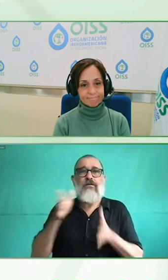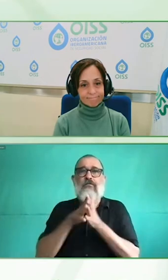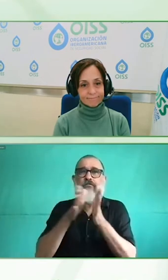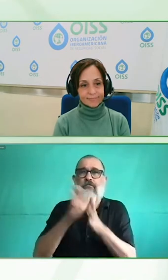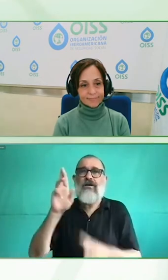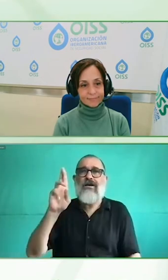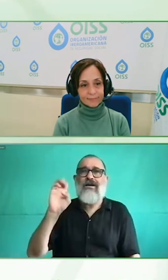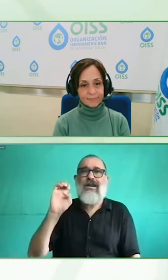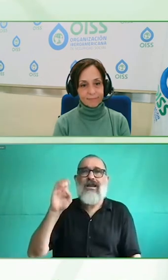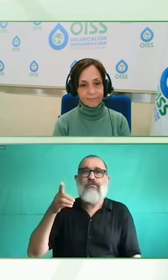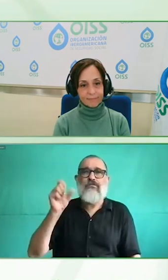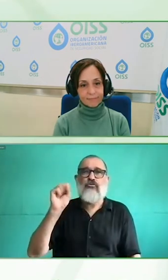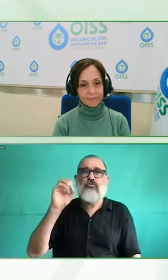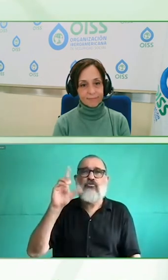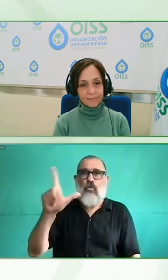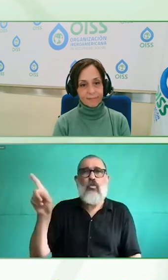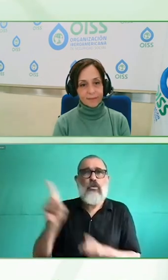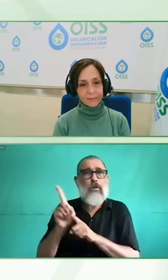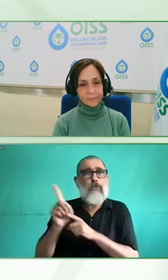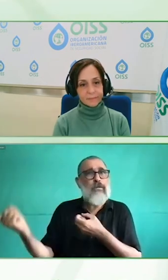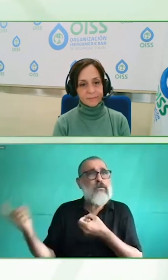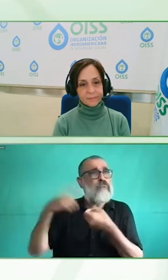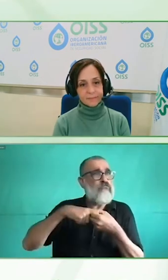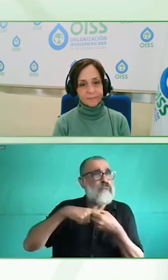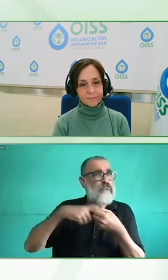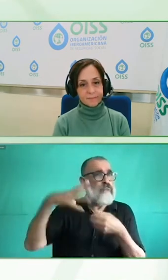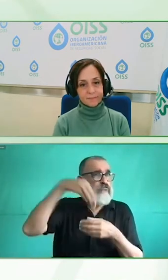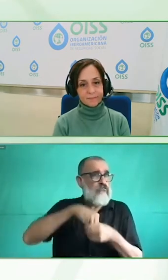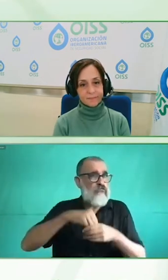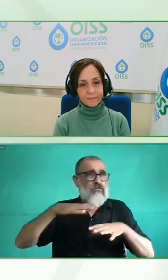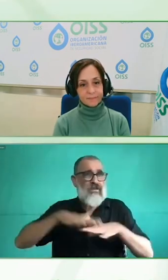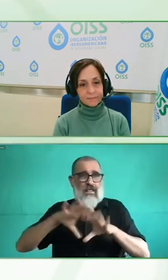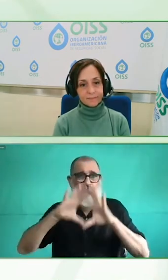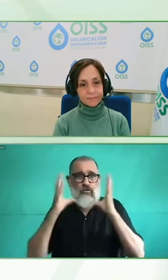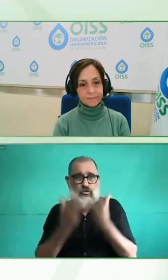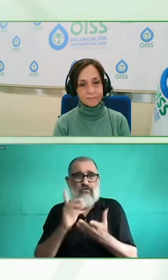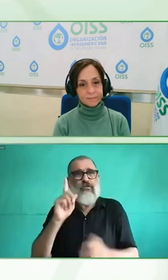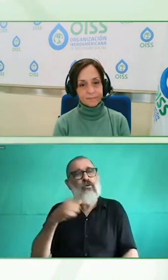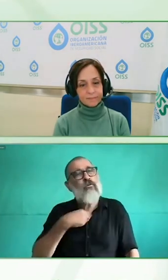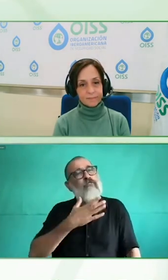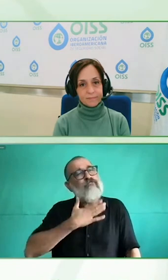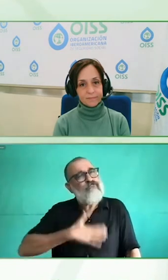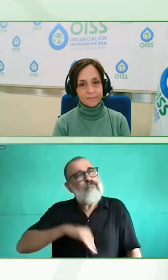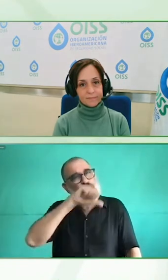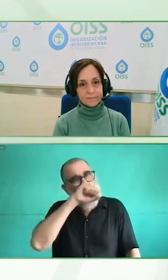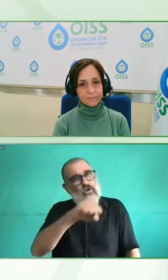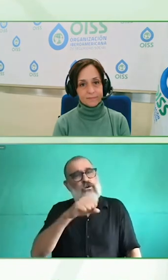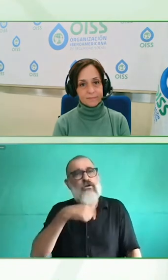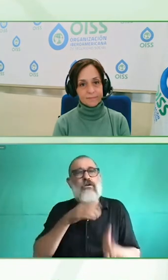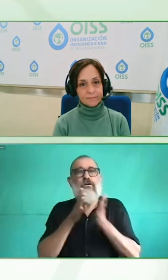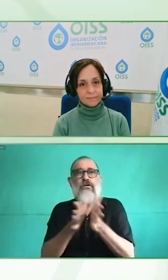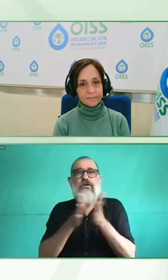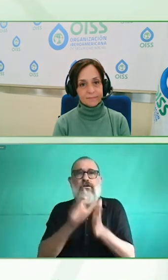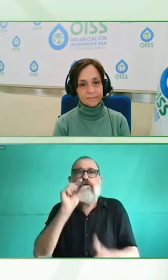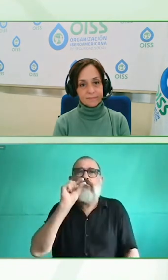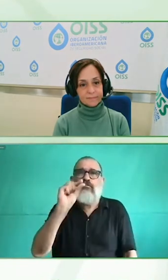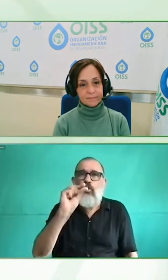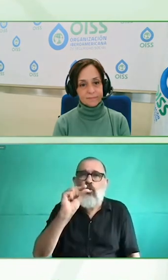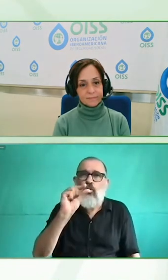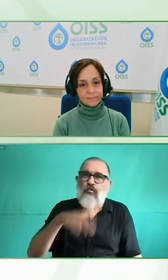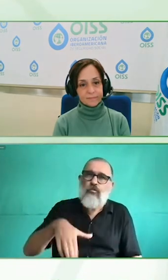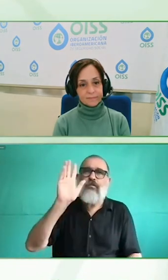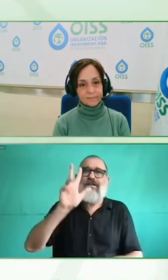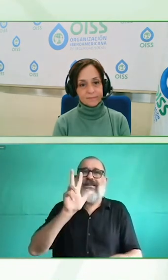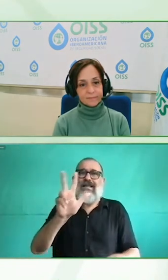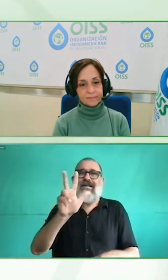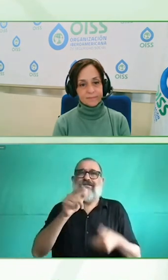me gustaría hablar un poco sobre tres ejemplos de tres empresas que son miembros de la